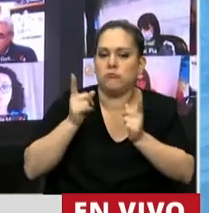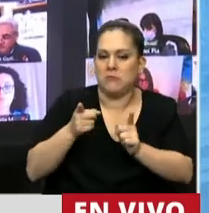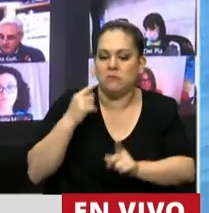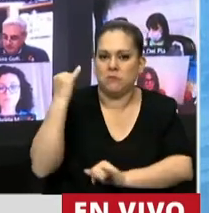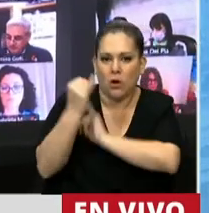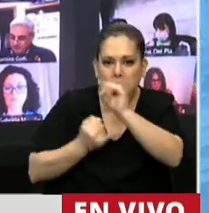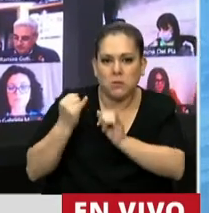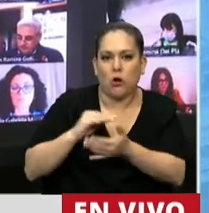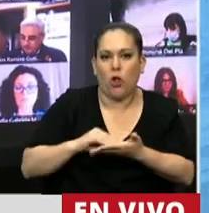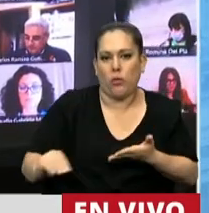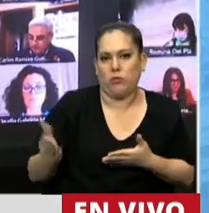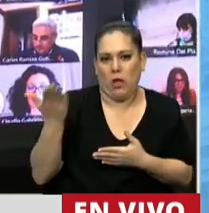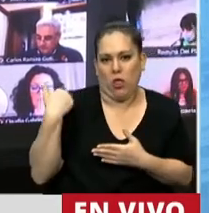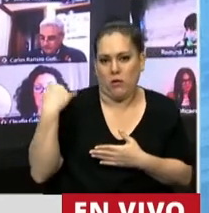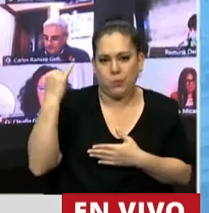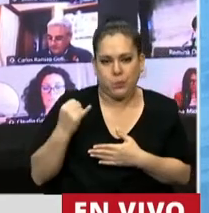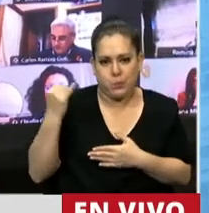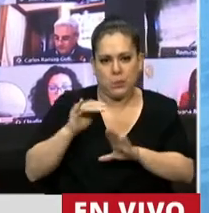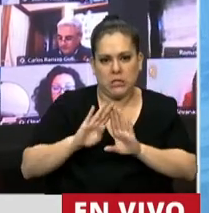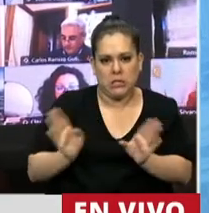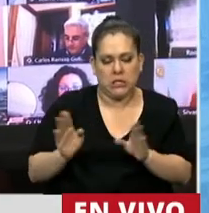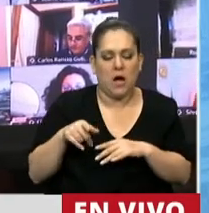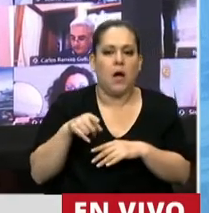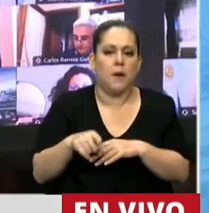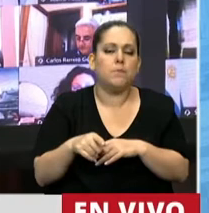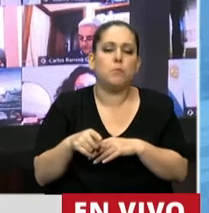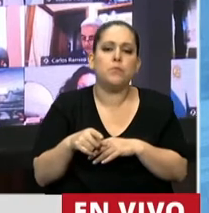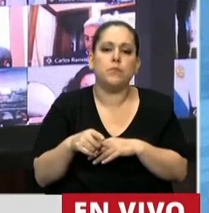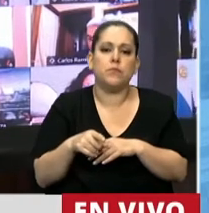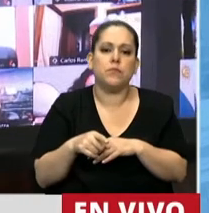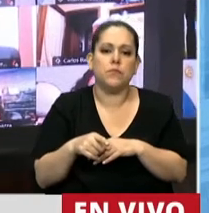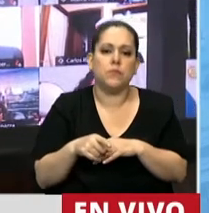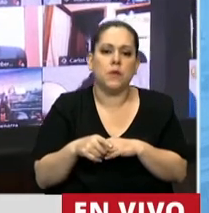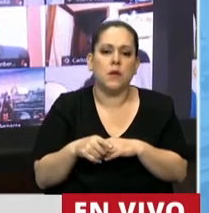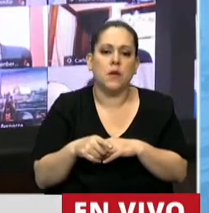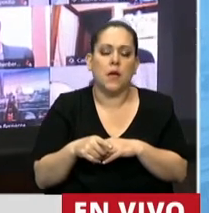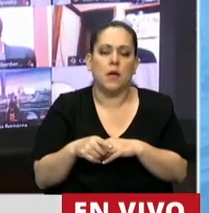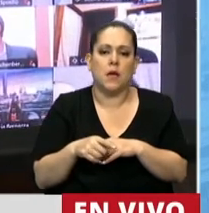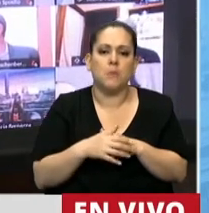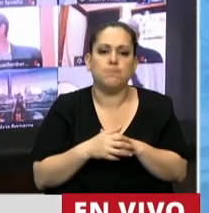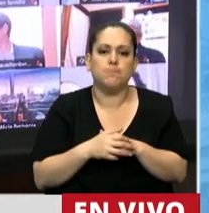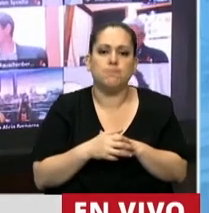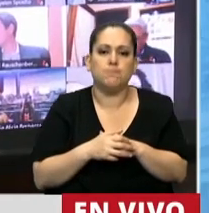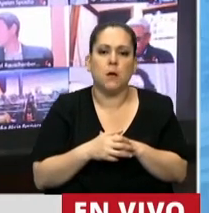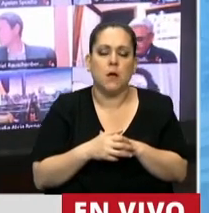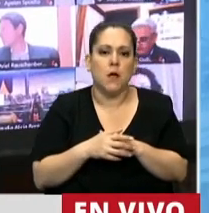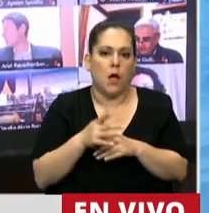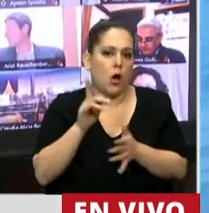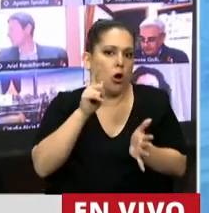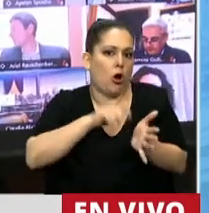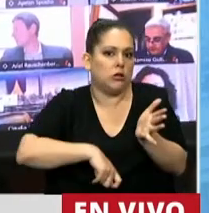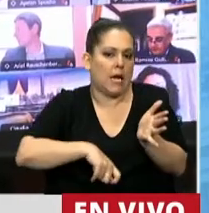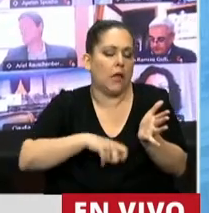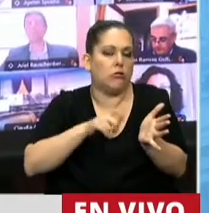colega diputado Herrera, es uno de los contratos